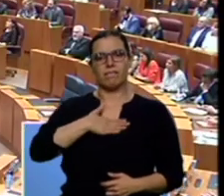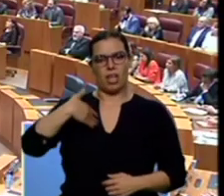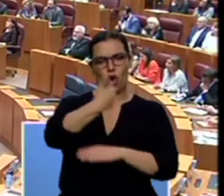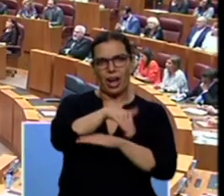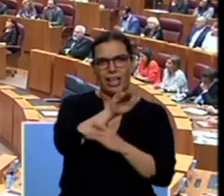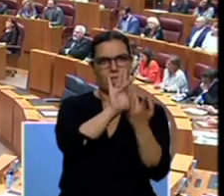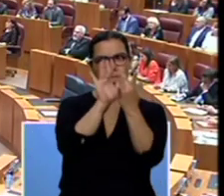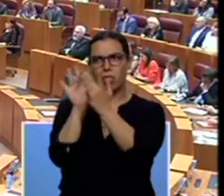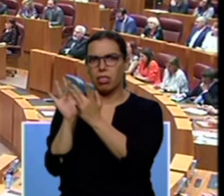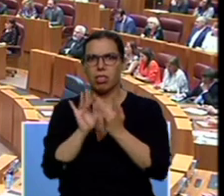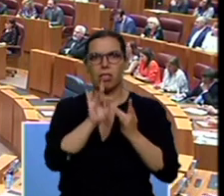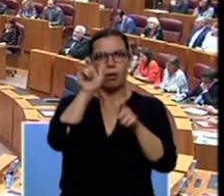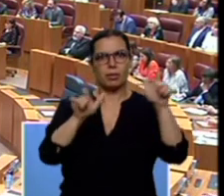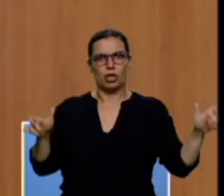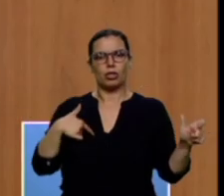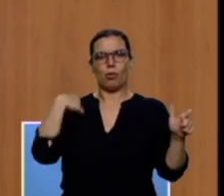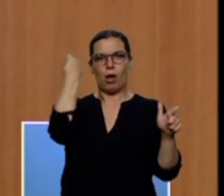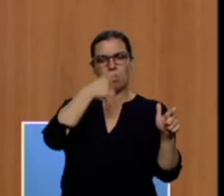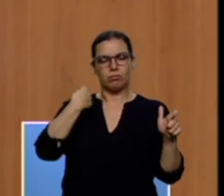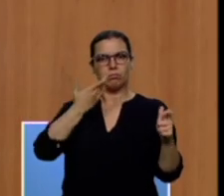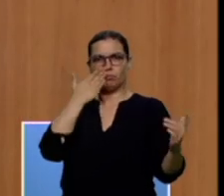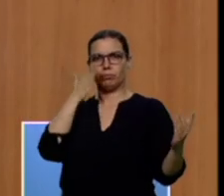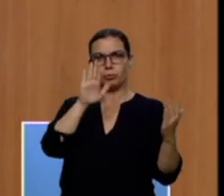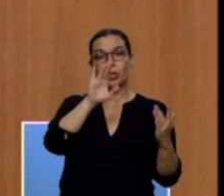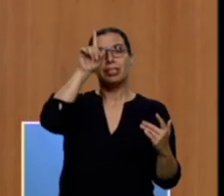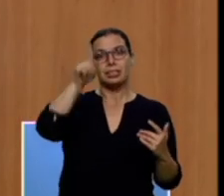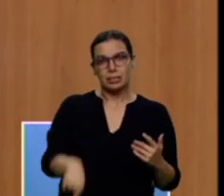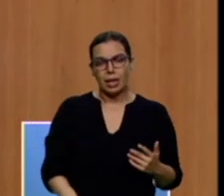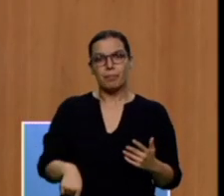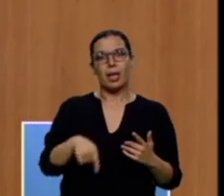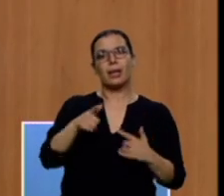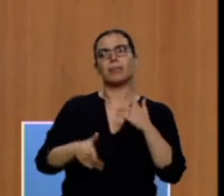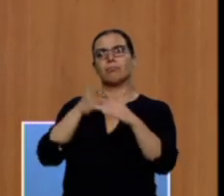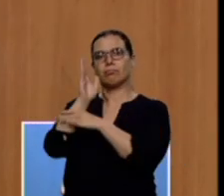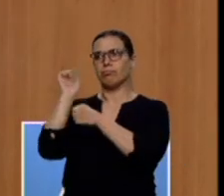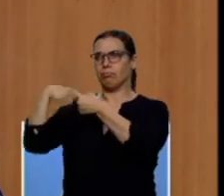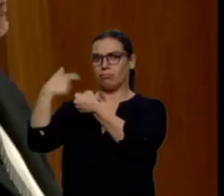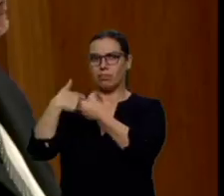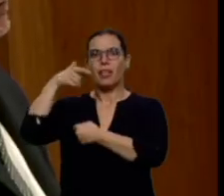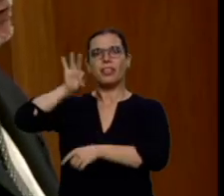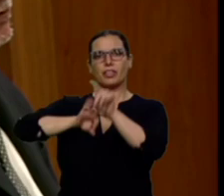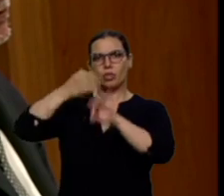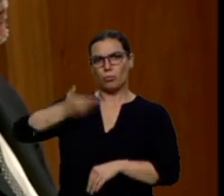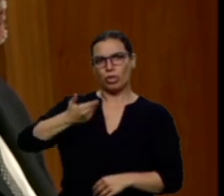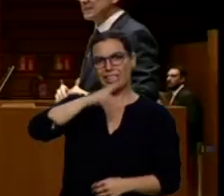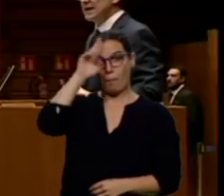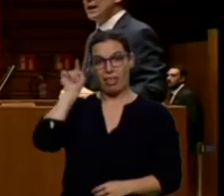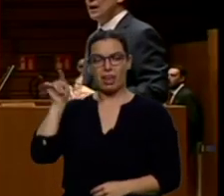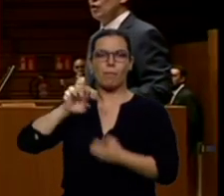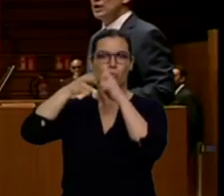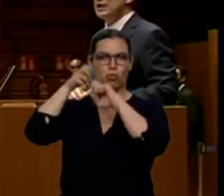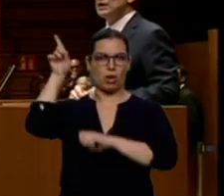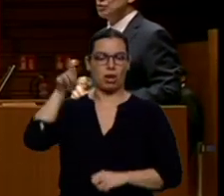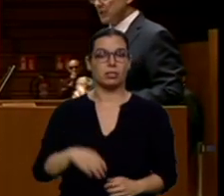dando la cara. Pero también donde se toman las grandes decisiones, en Madrid y en Bruselas. En el que, se ha dicho, el